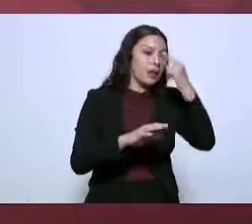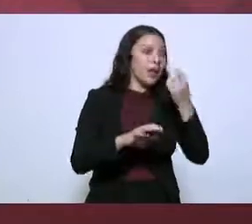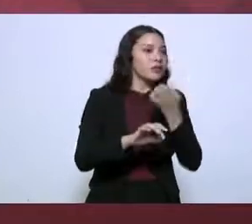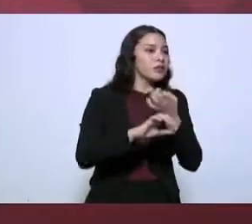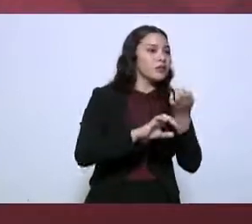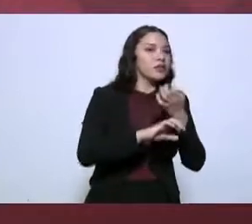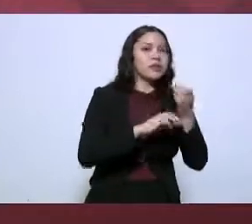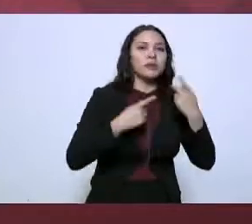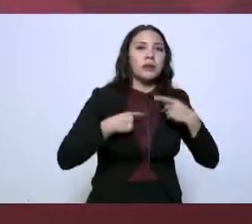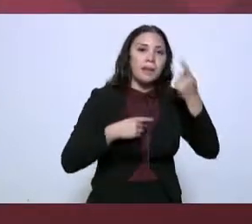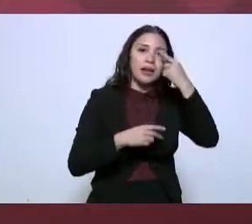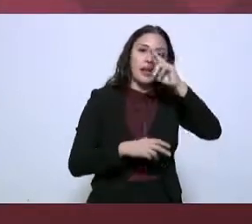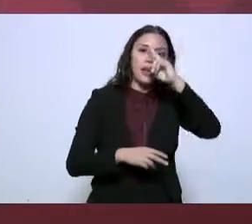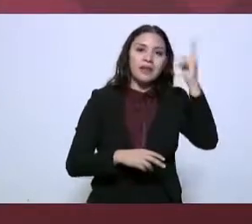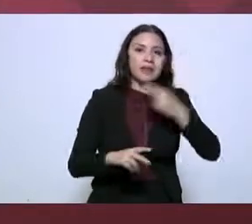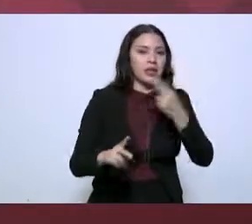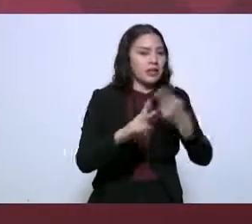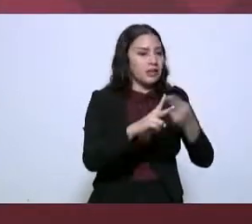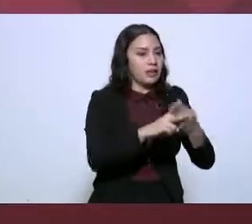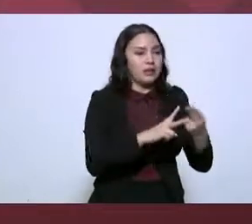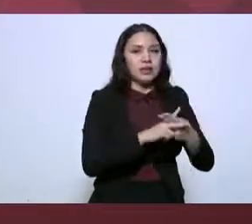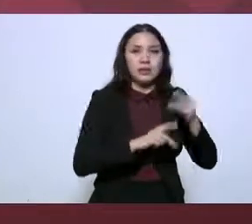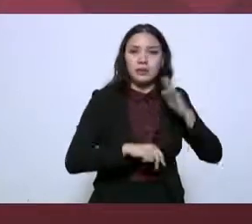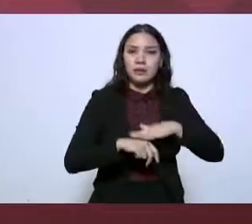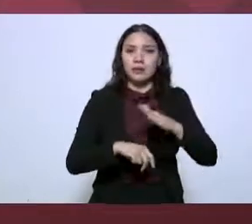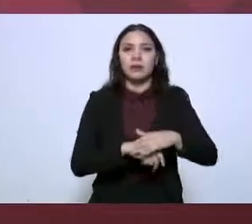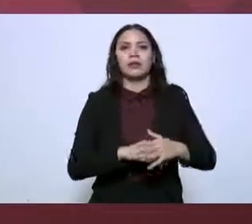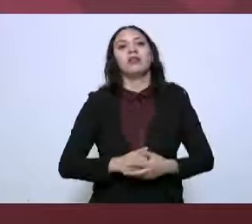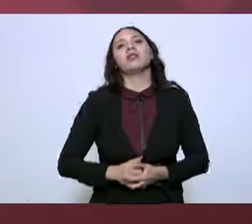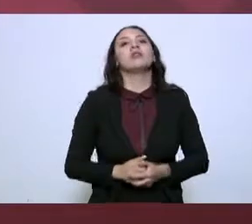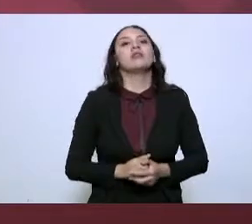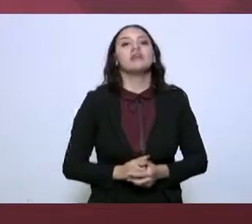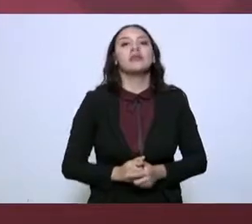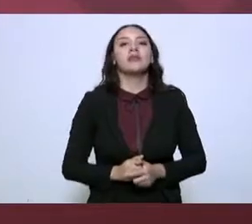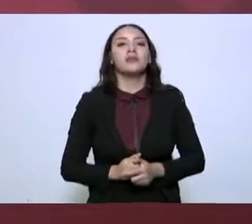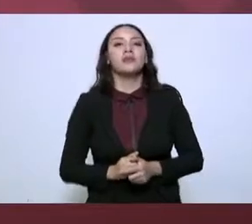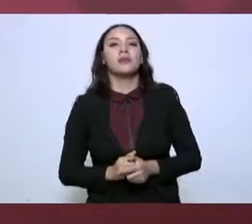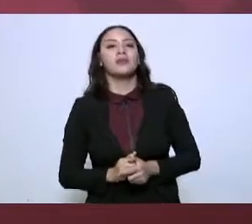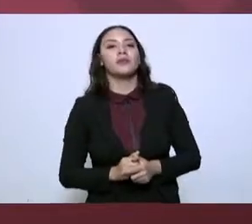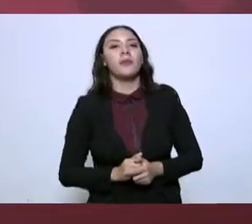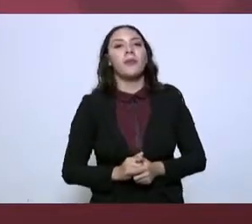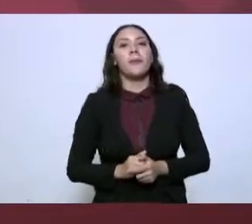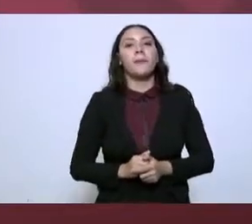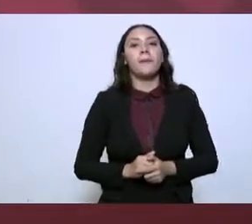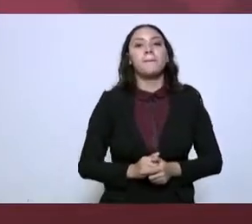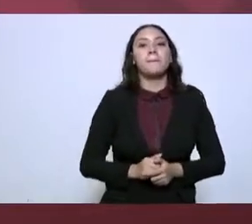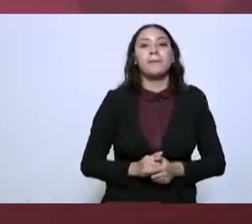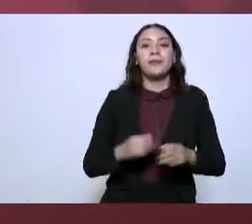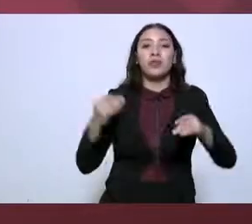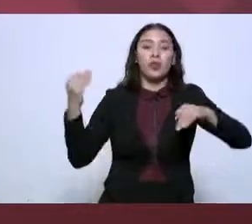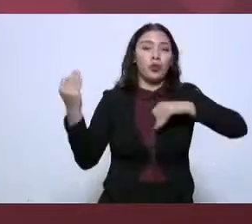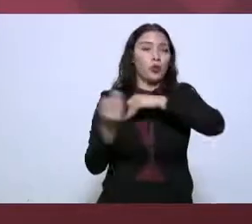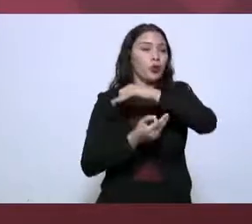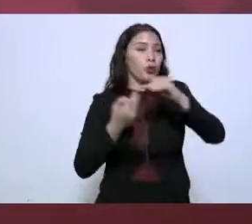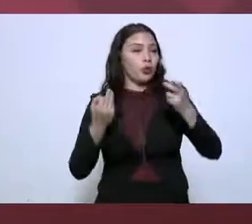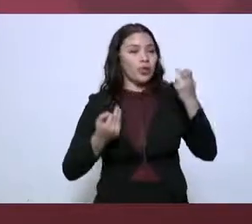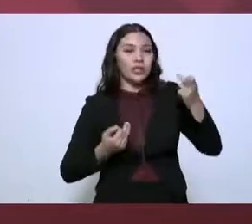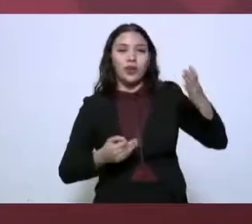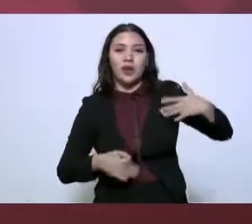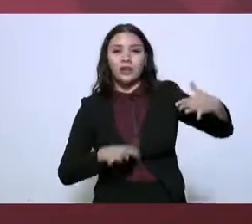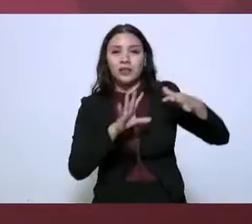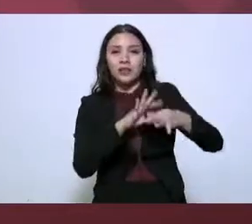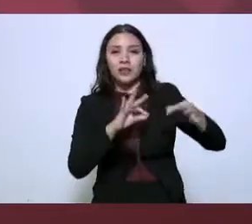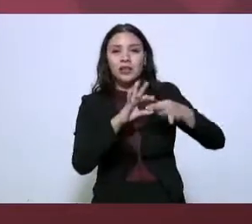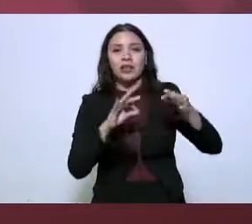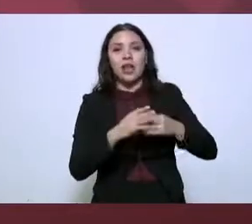y evitar que se presenten homicidios vinculados a delincuencia. Todas estas acciones